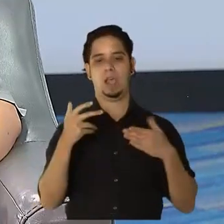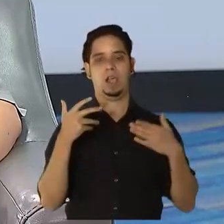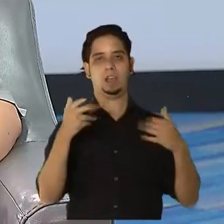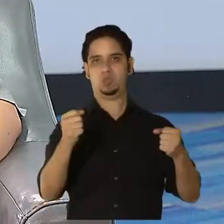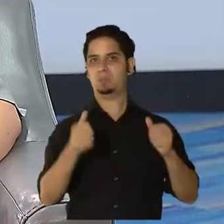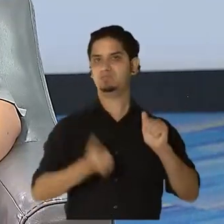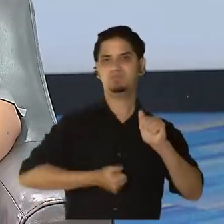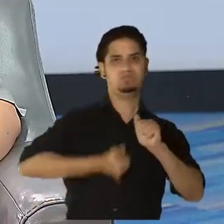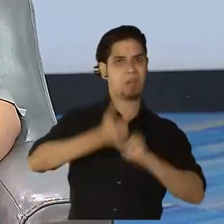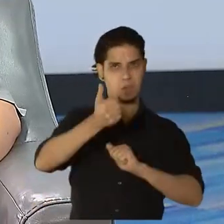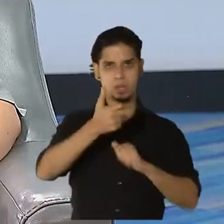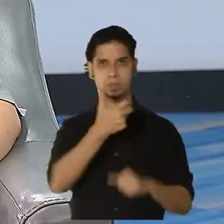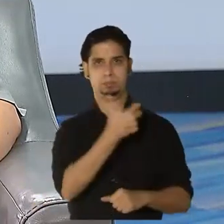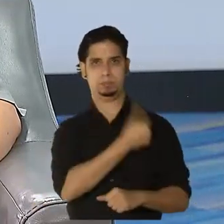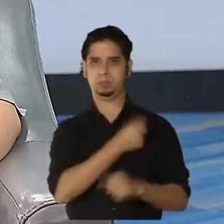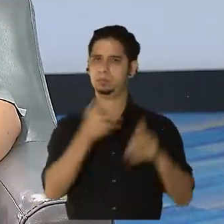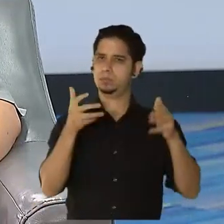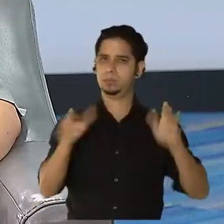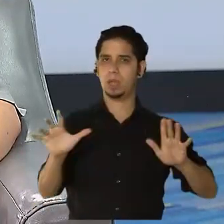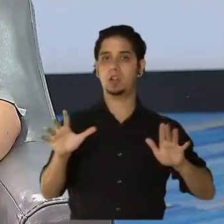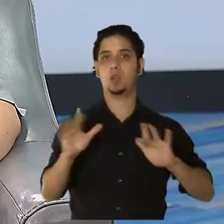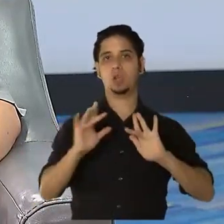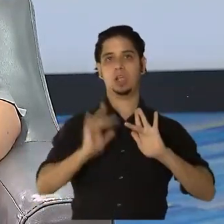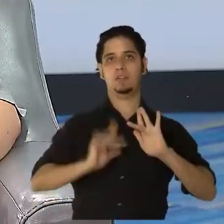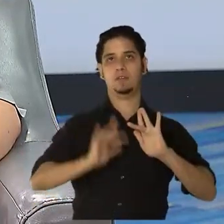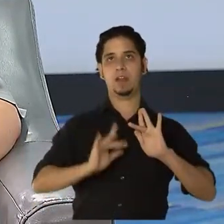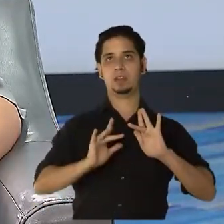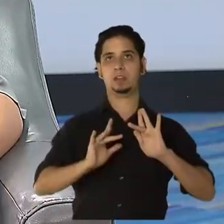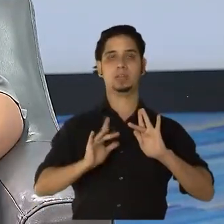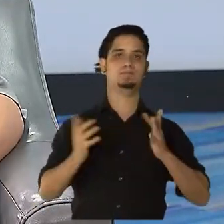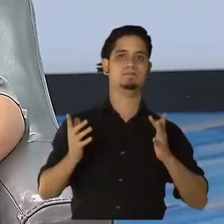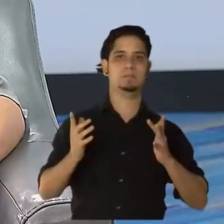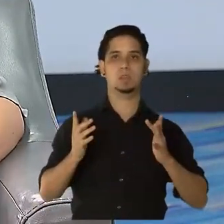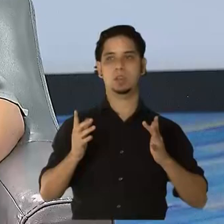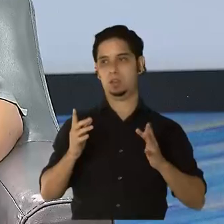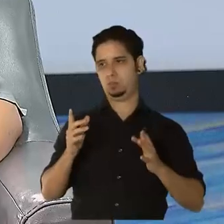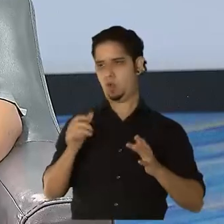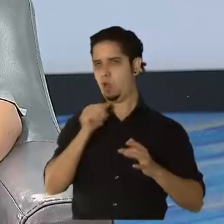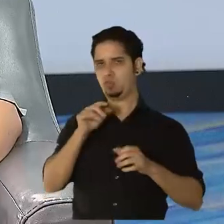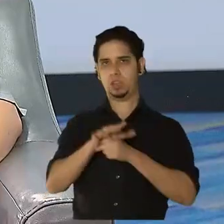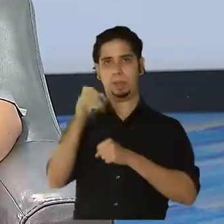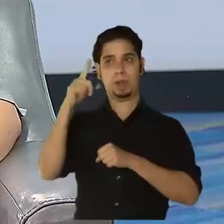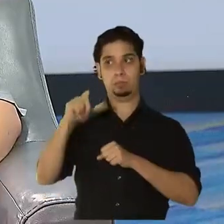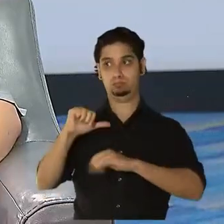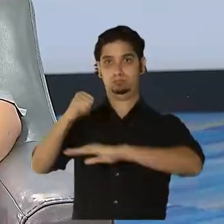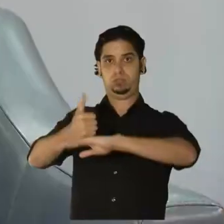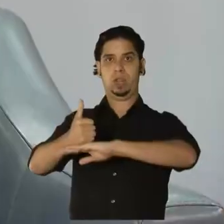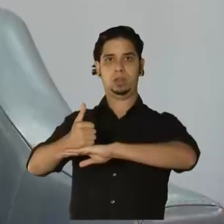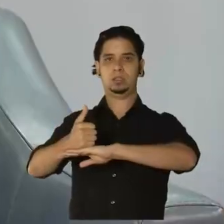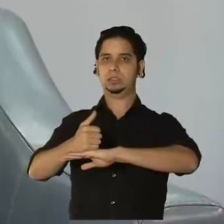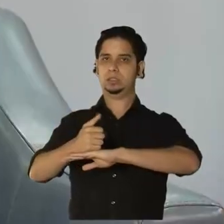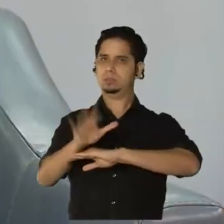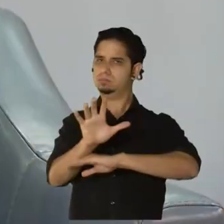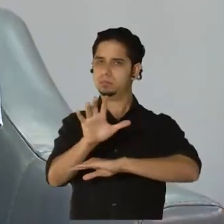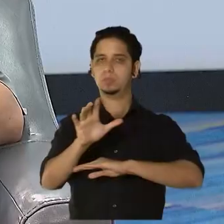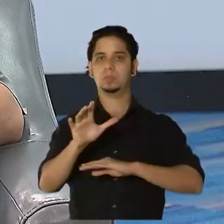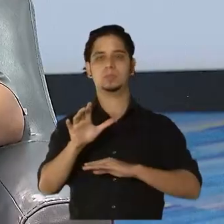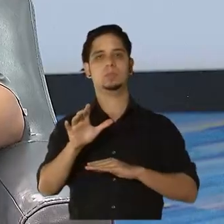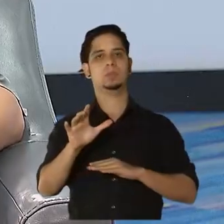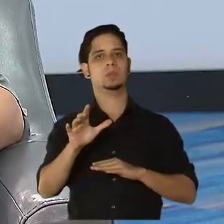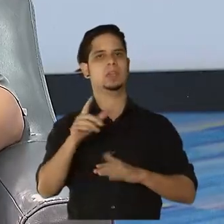culminada. Así que los que quedan no son suficientes para hacer, por ejemplo, una clínica. Así que... Tienen que ir al colegio. Nos